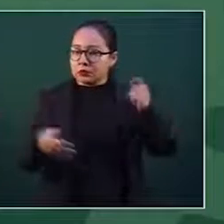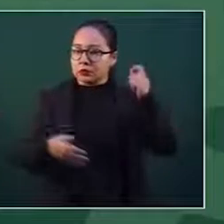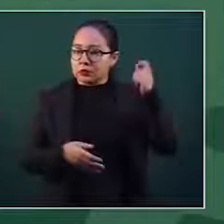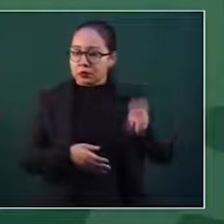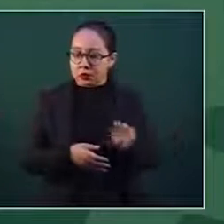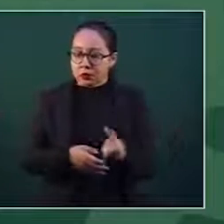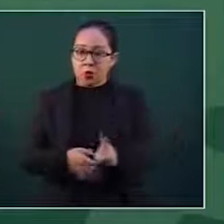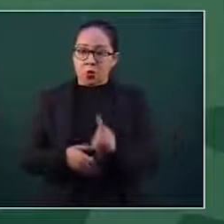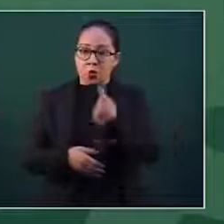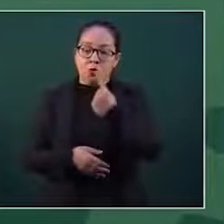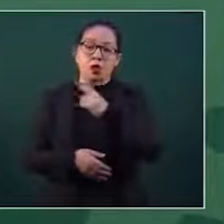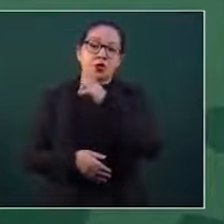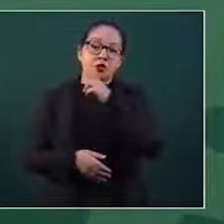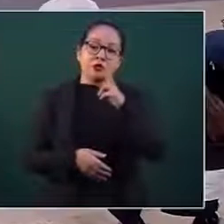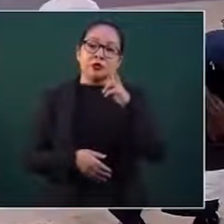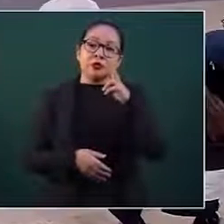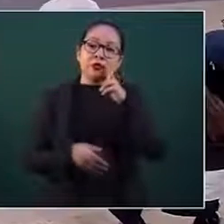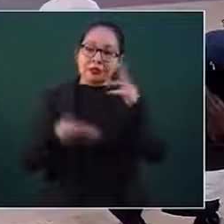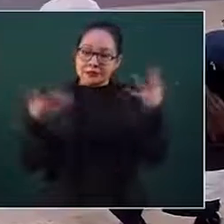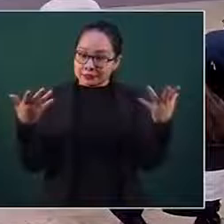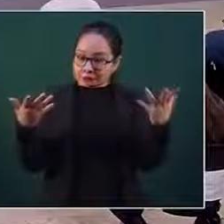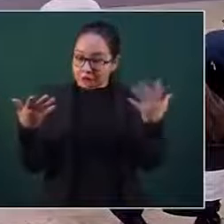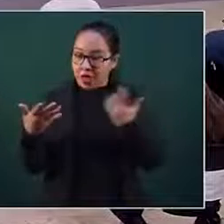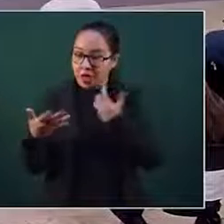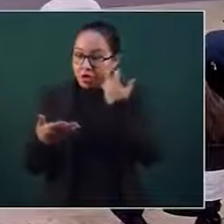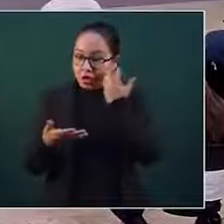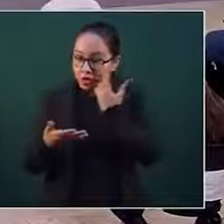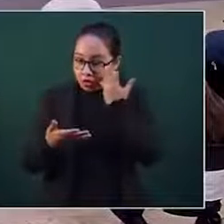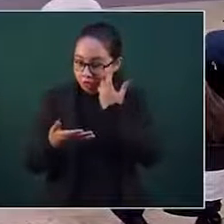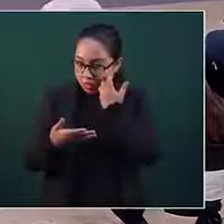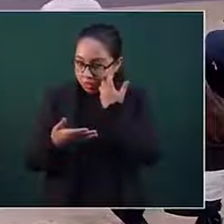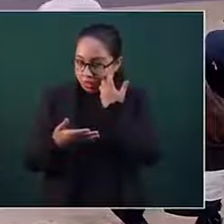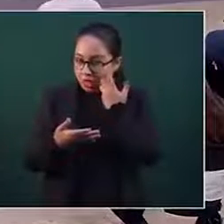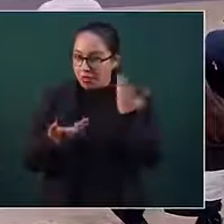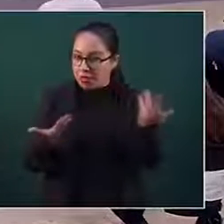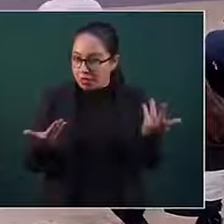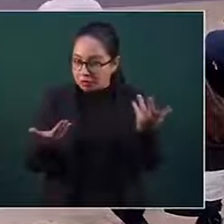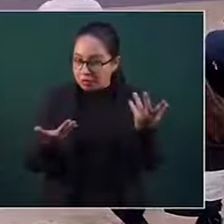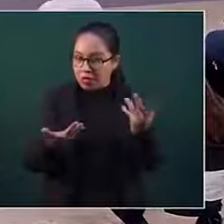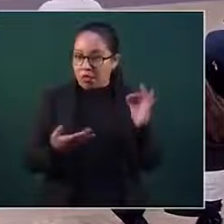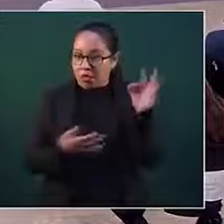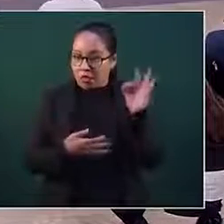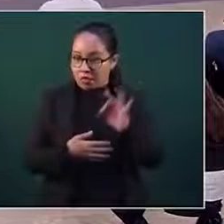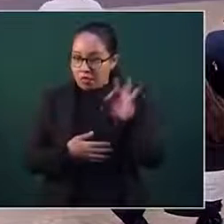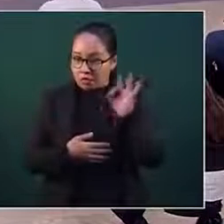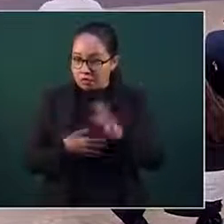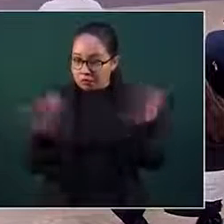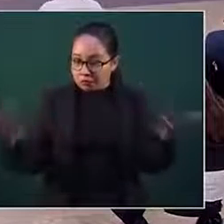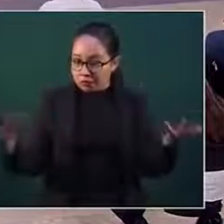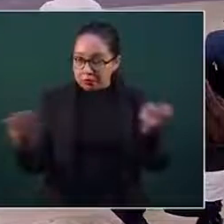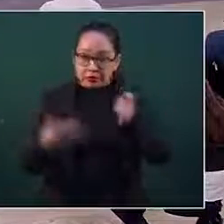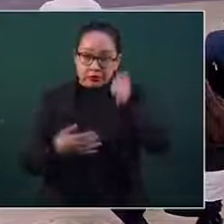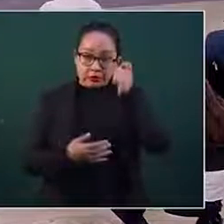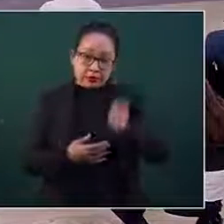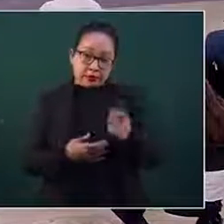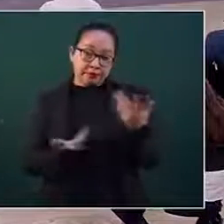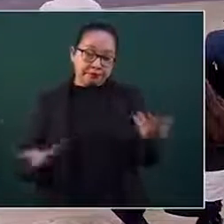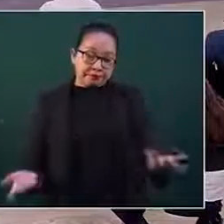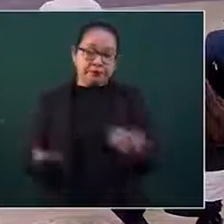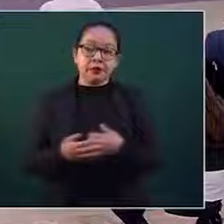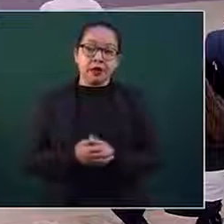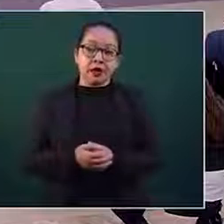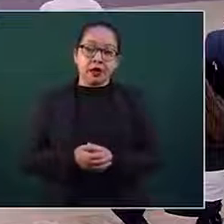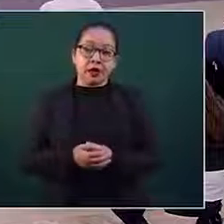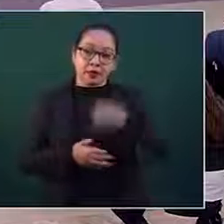noticia sensacionalista, amarillista, los directivos de la Comisión